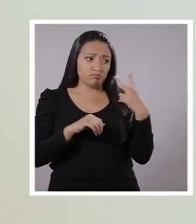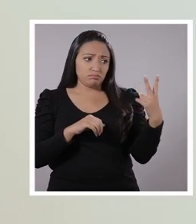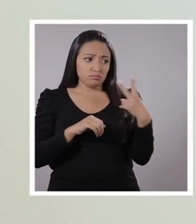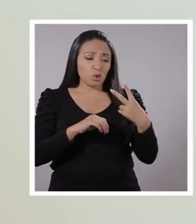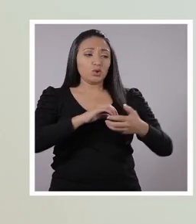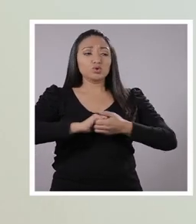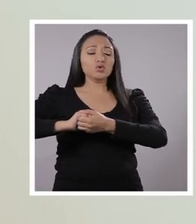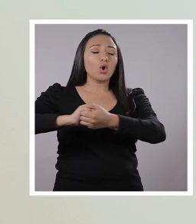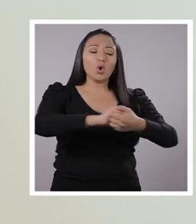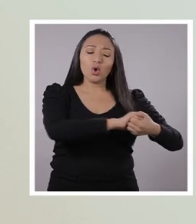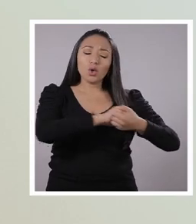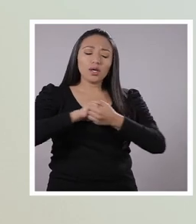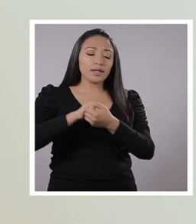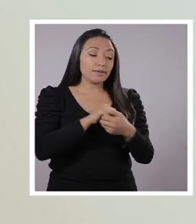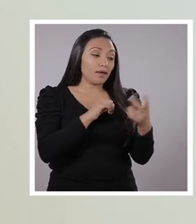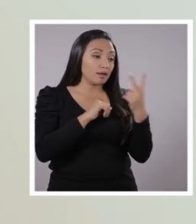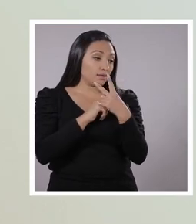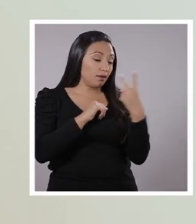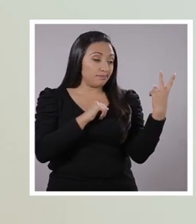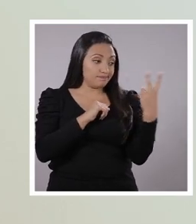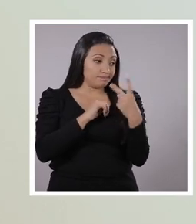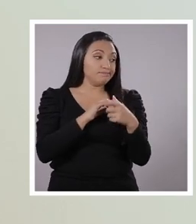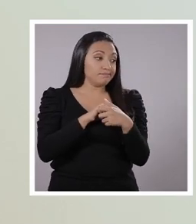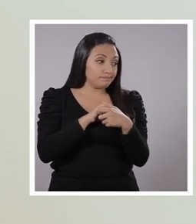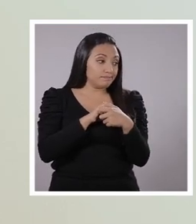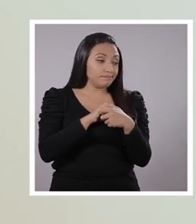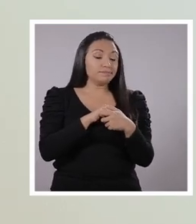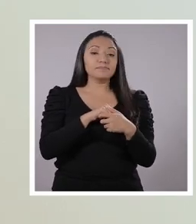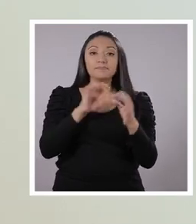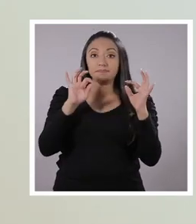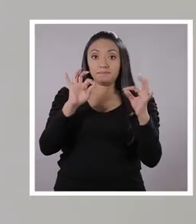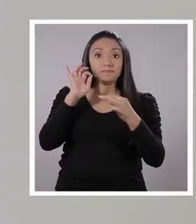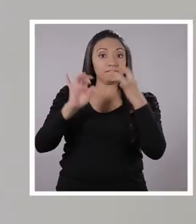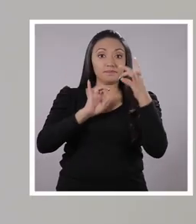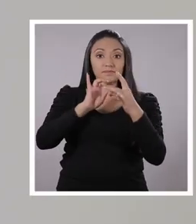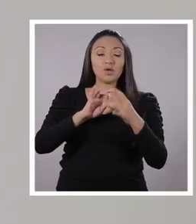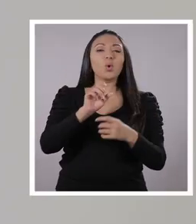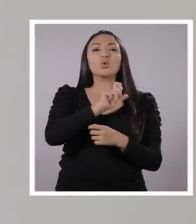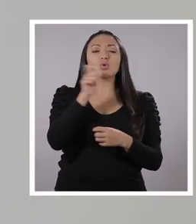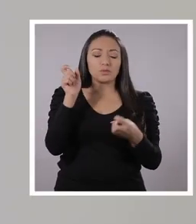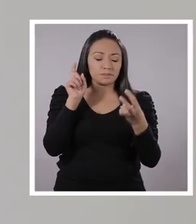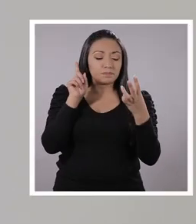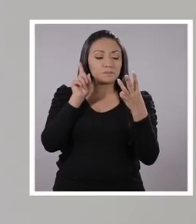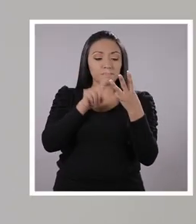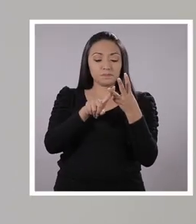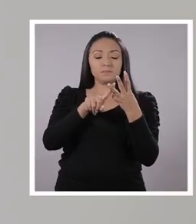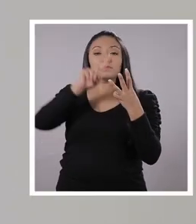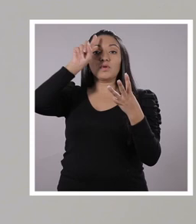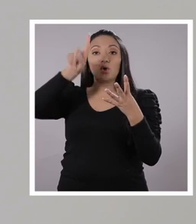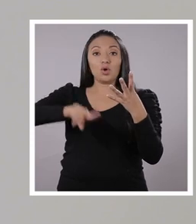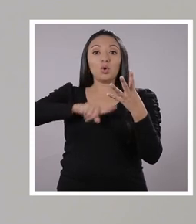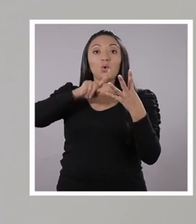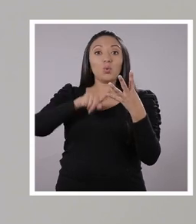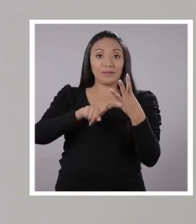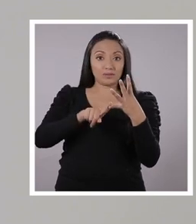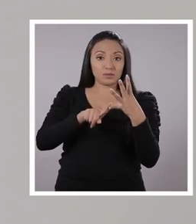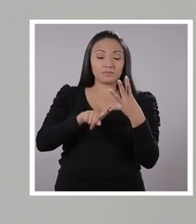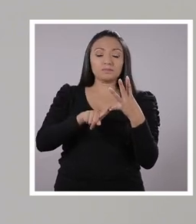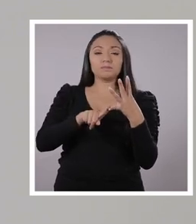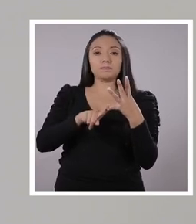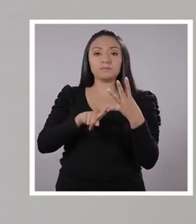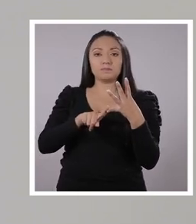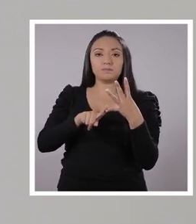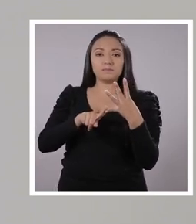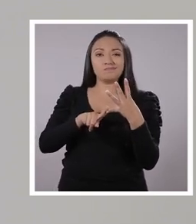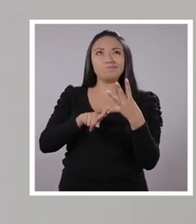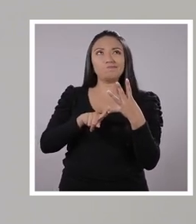que sea un compromiso? Vamos a demostrar solidaridad entre tú y yo. Solidaridad. Ya. ¿Se te ocurre otro compromiso? Profe, por ejemplo, se me